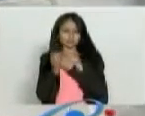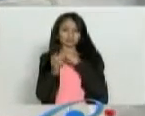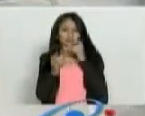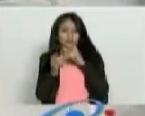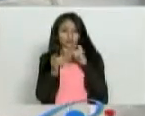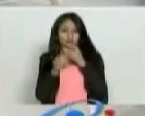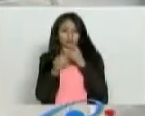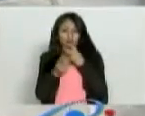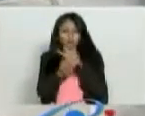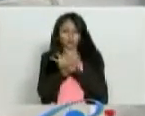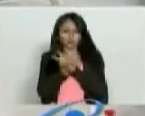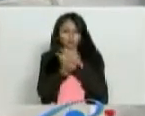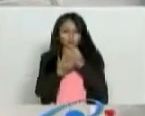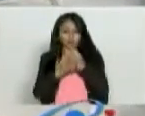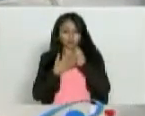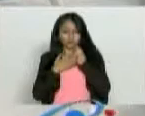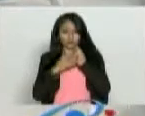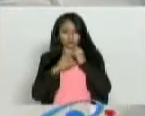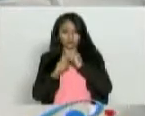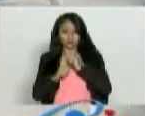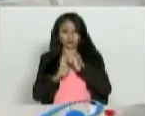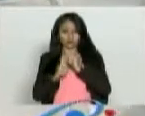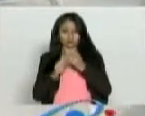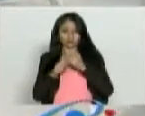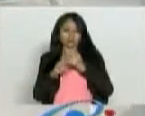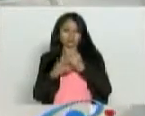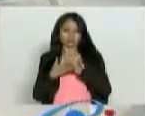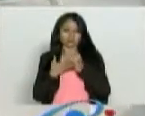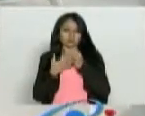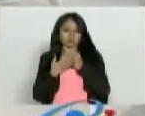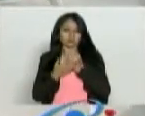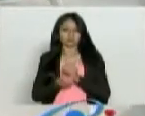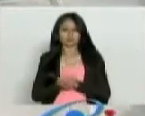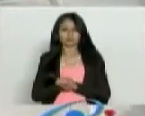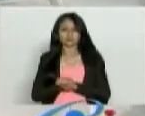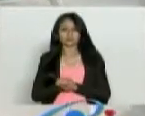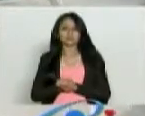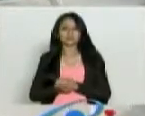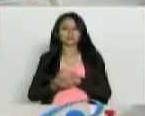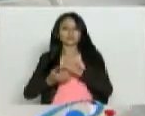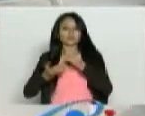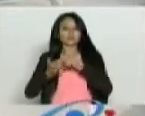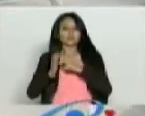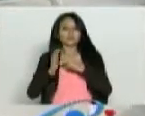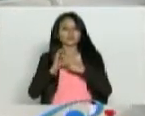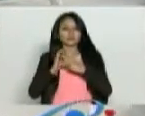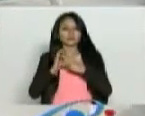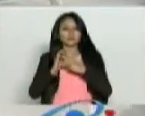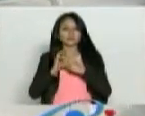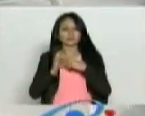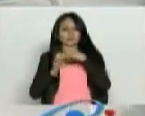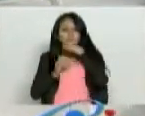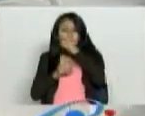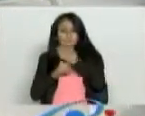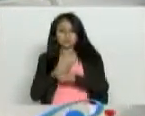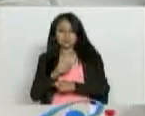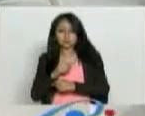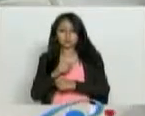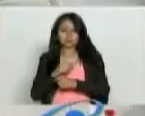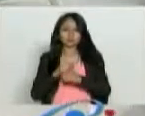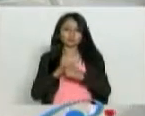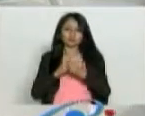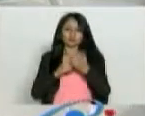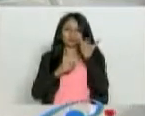de tener buen calcio, tiene la vitamina D. Es algo, mejor dicho, una persona que consuma